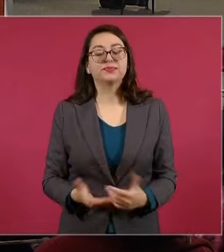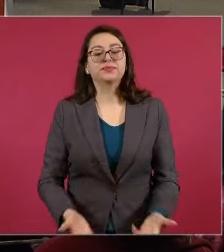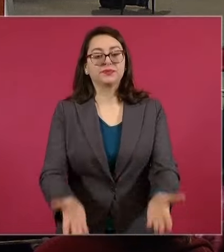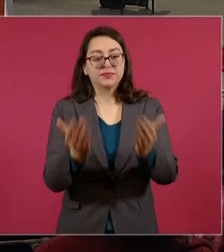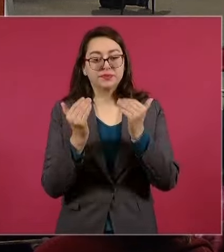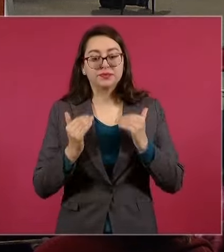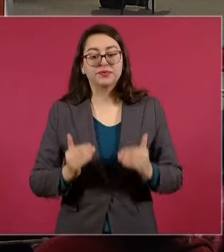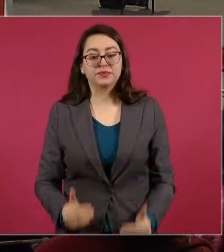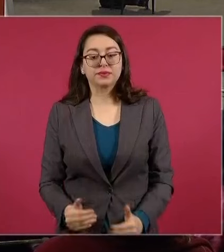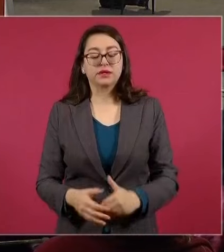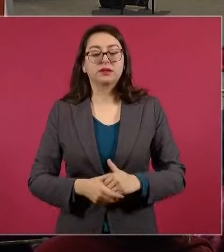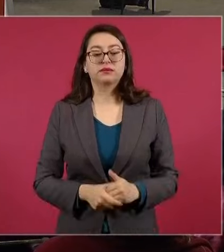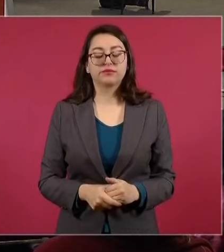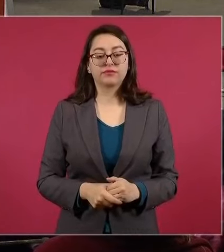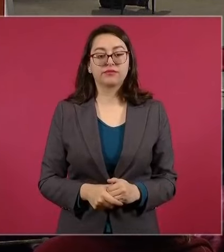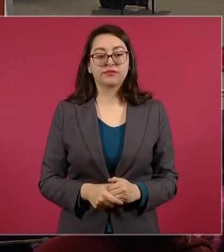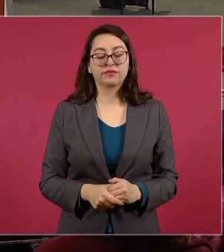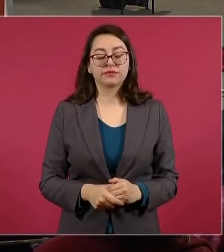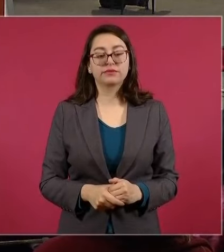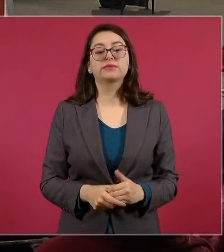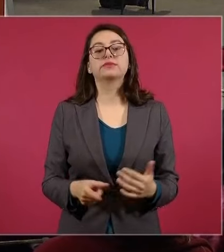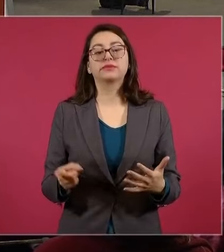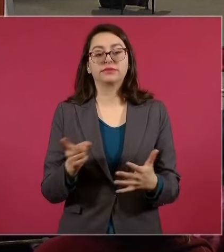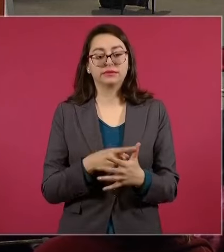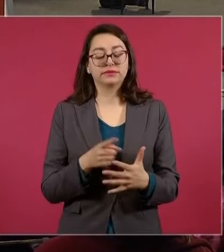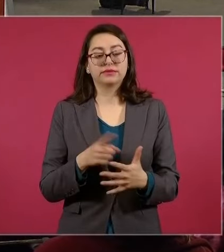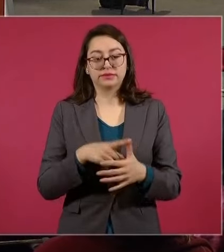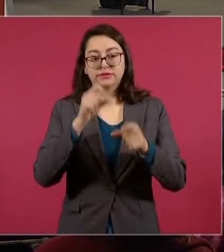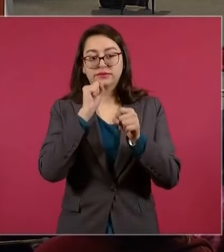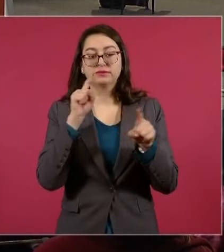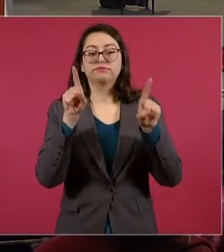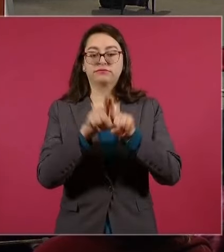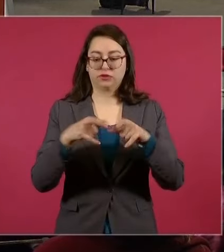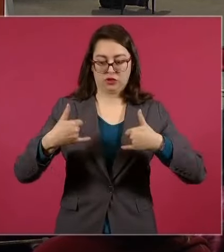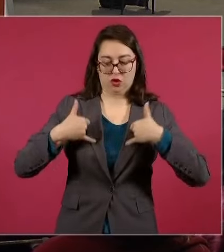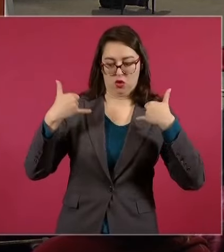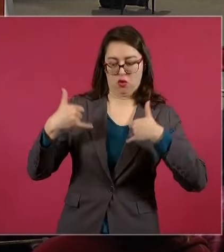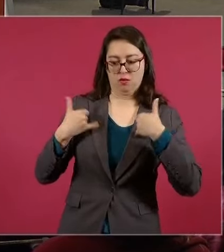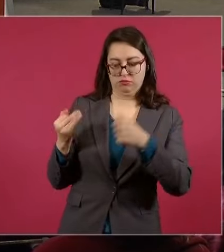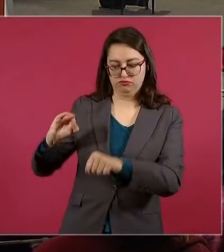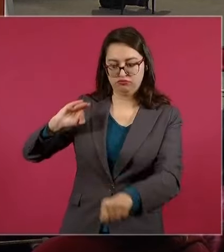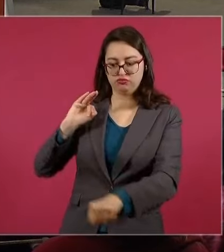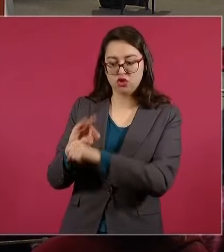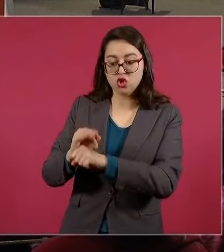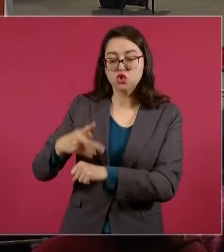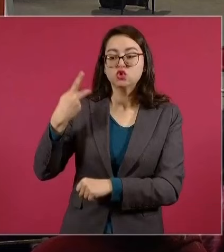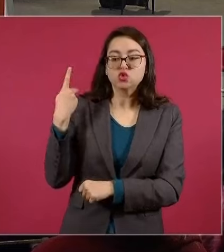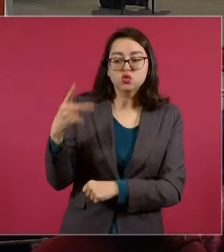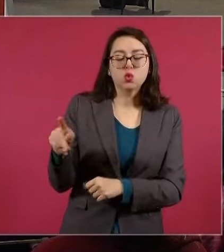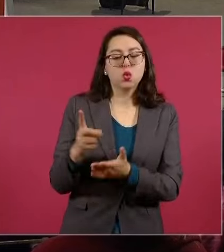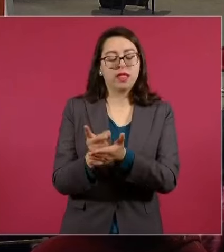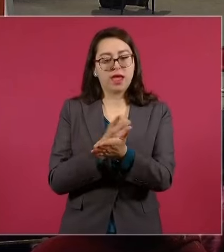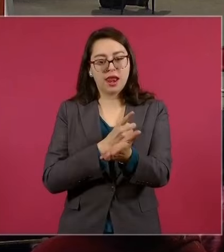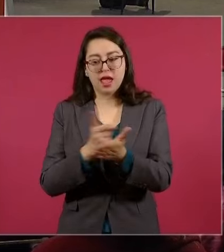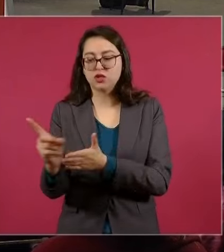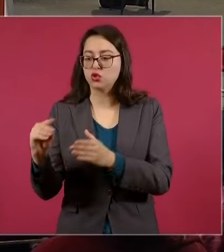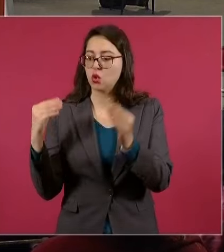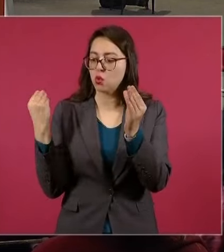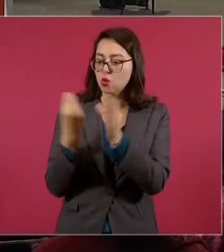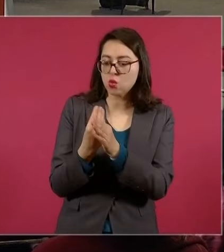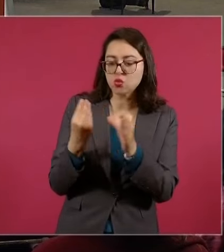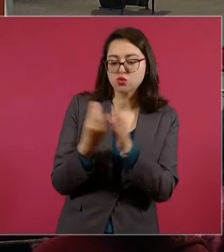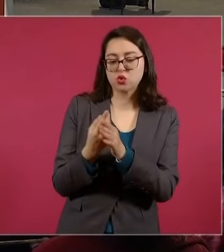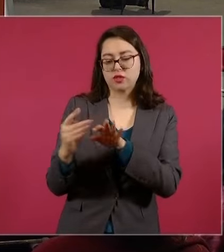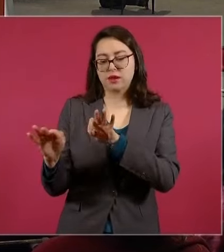También una reforma para los jóvenes, el derecho a la capacitación laboral para jóvenes